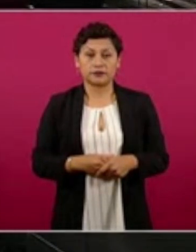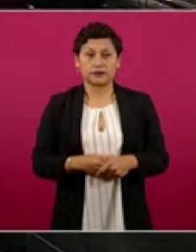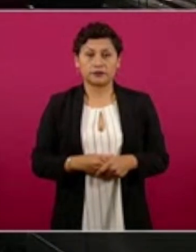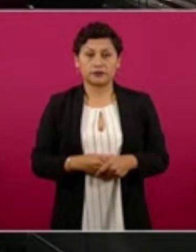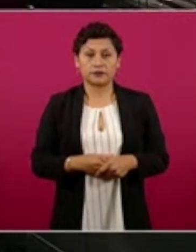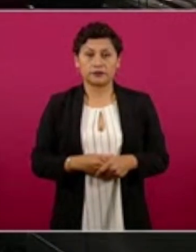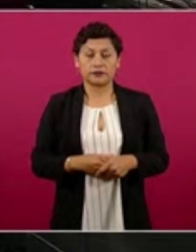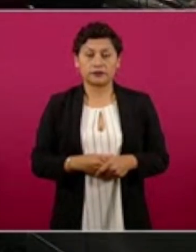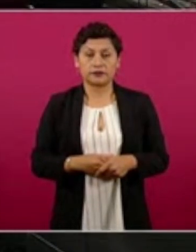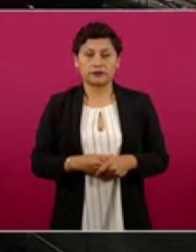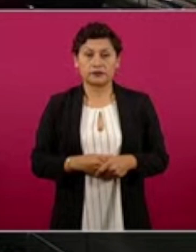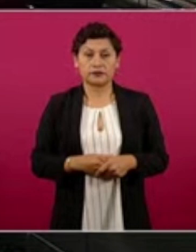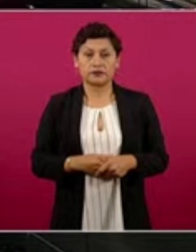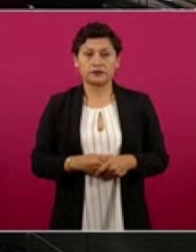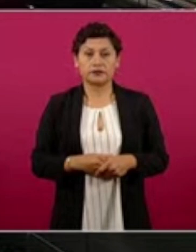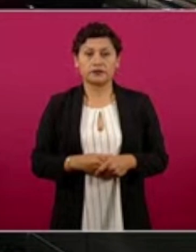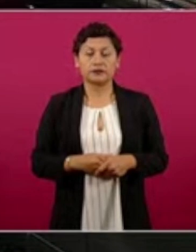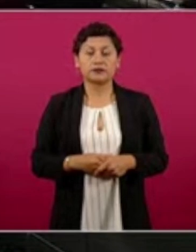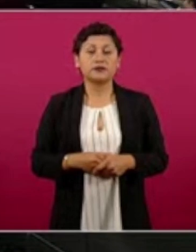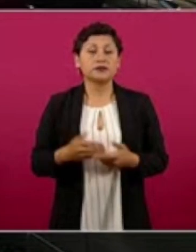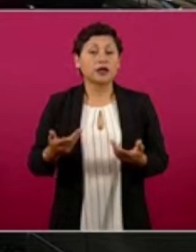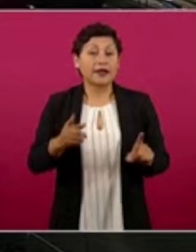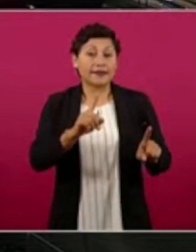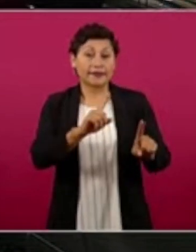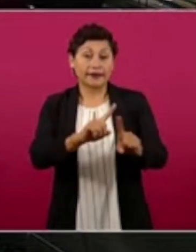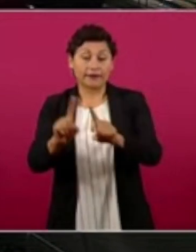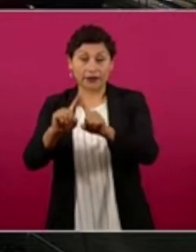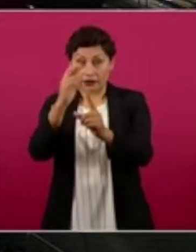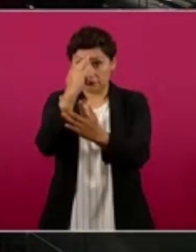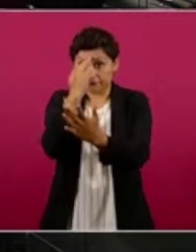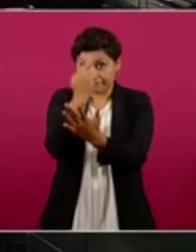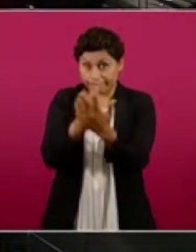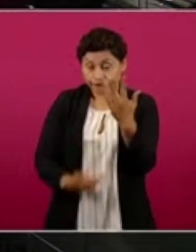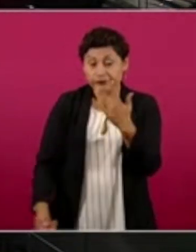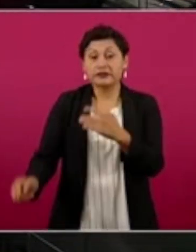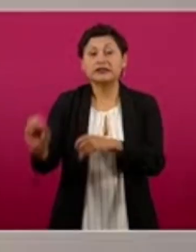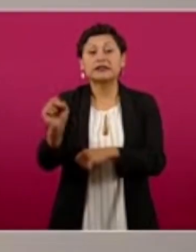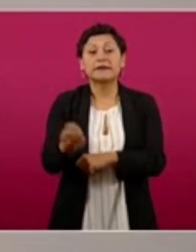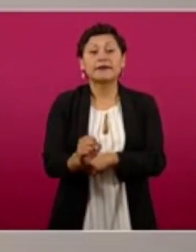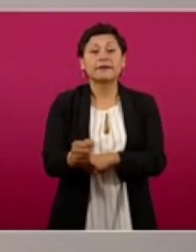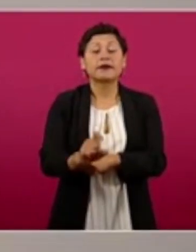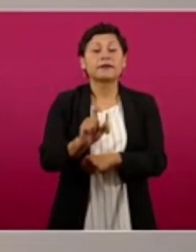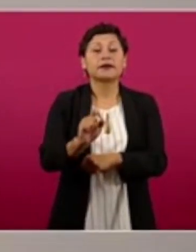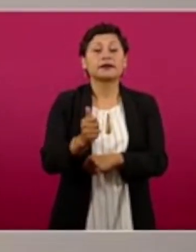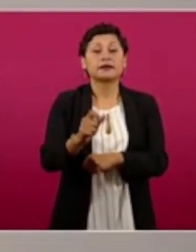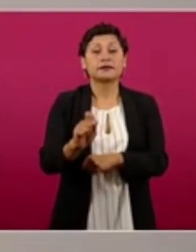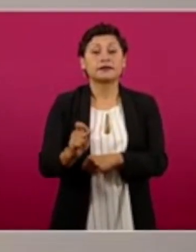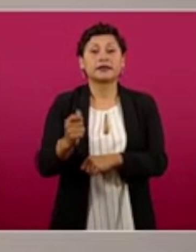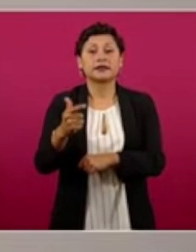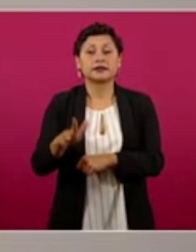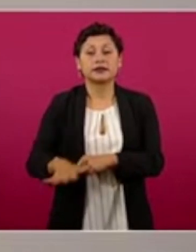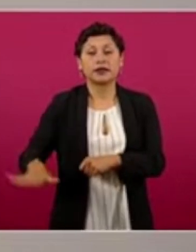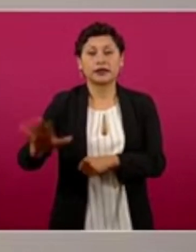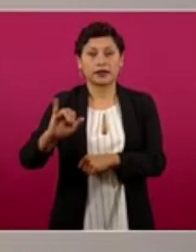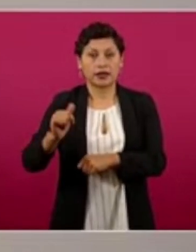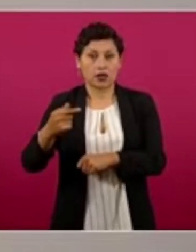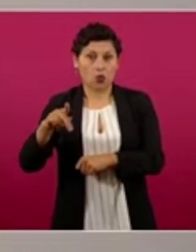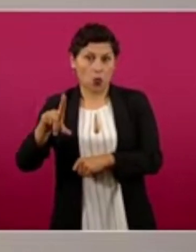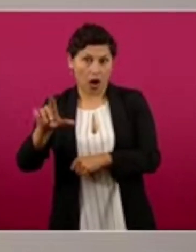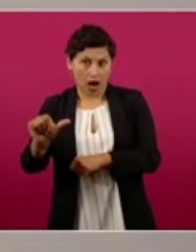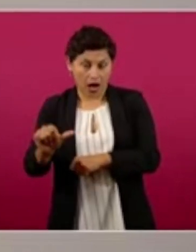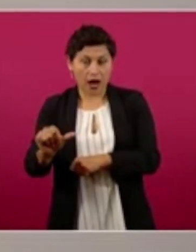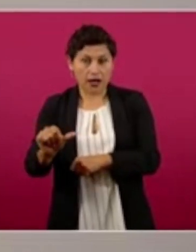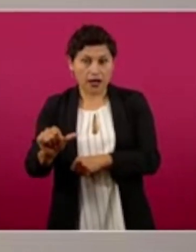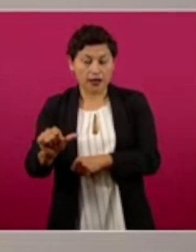Frente a la magnitud de los delitos cometidos el 26 y el 27 de septiembre de 2014 en Iguala, el